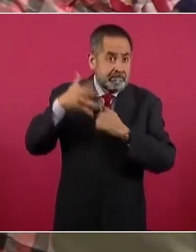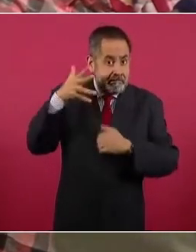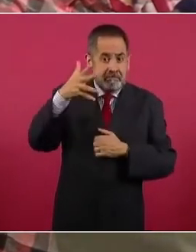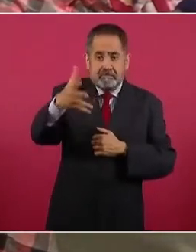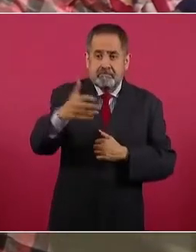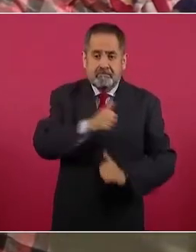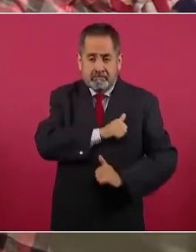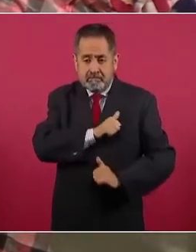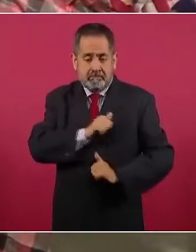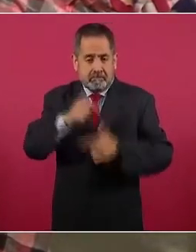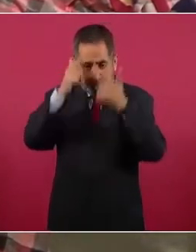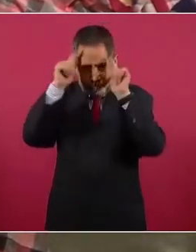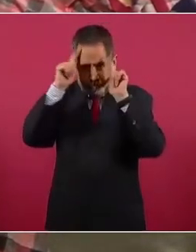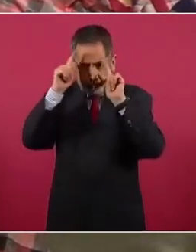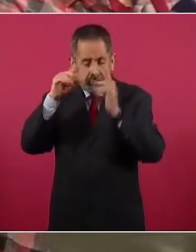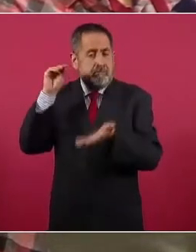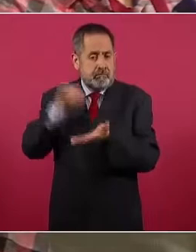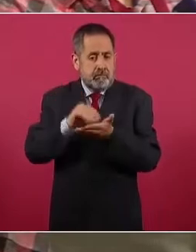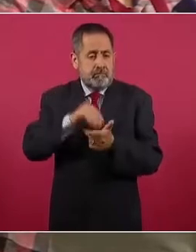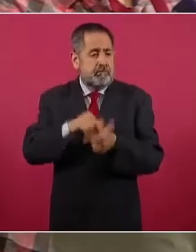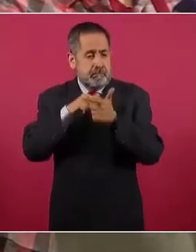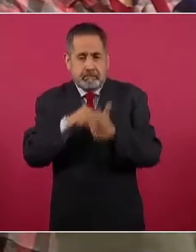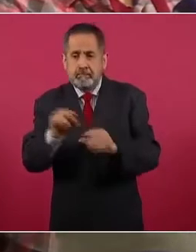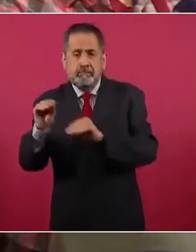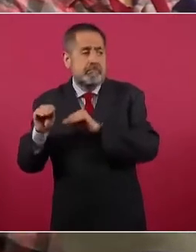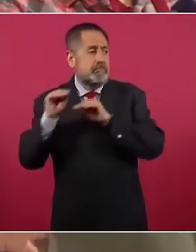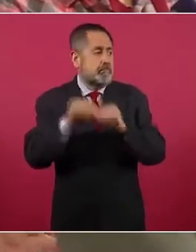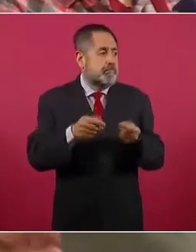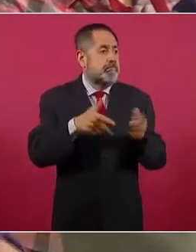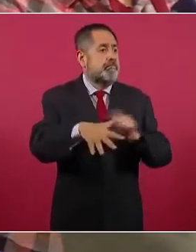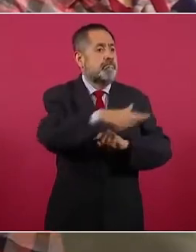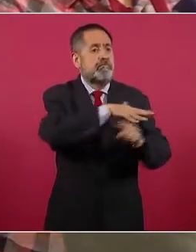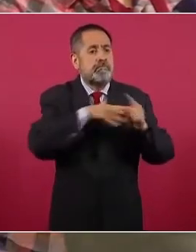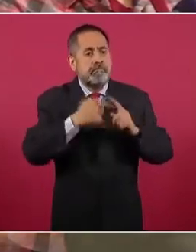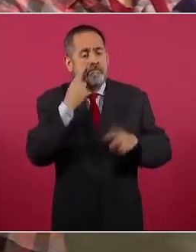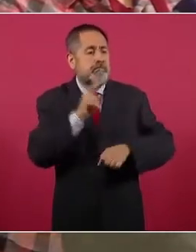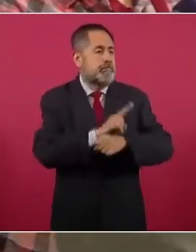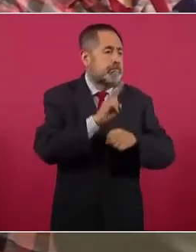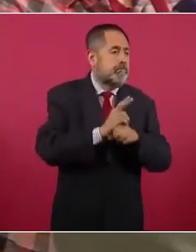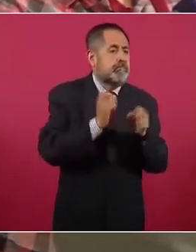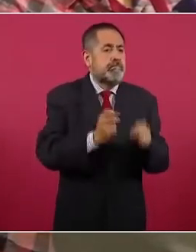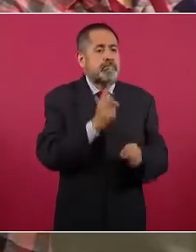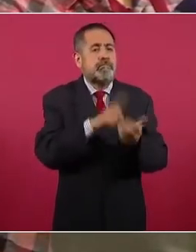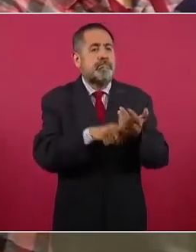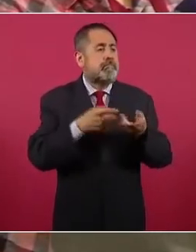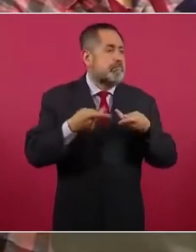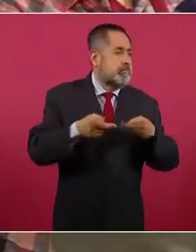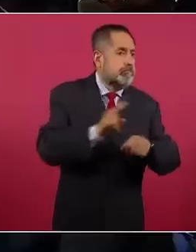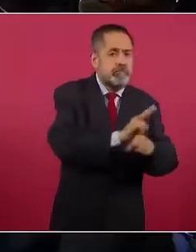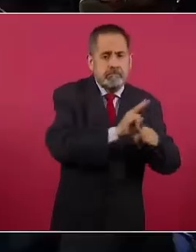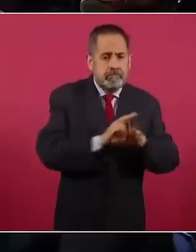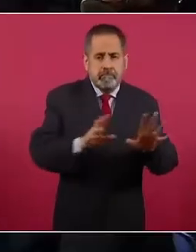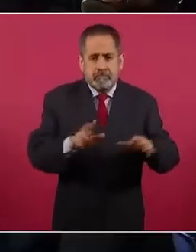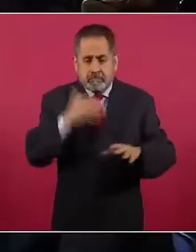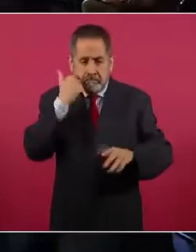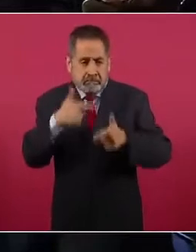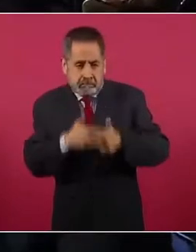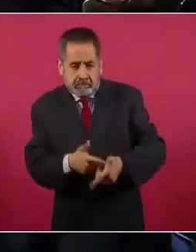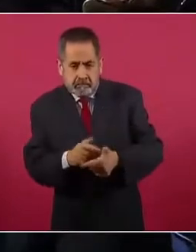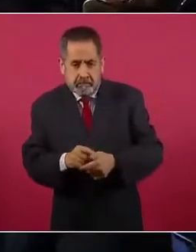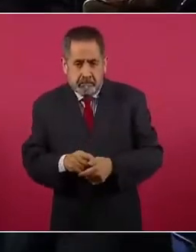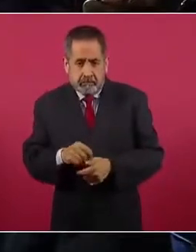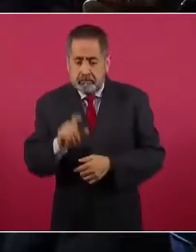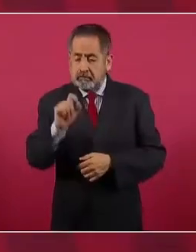permanezcan en las calles en labores de seguridad pública después del 2024? Sí, que